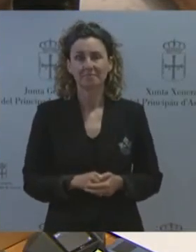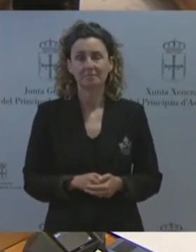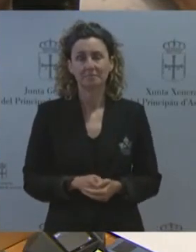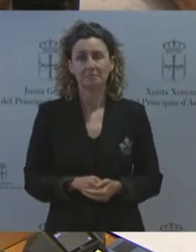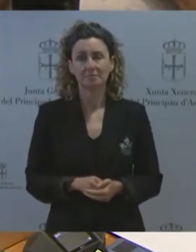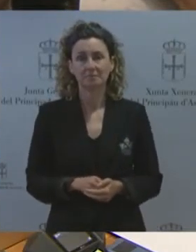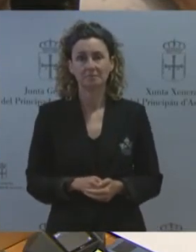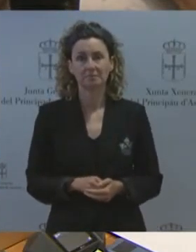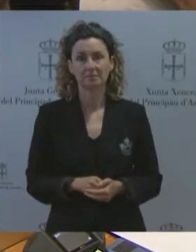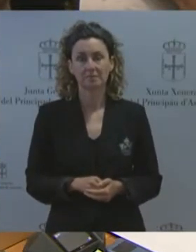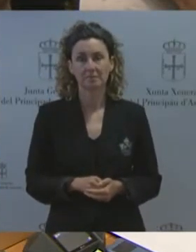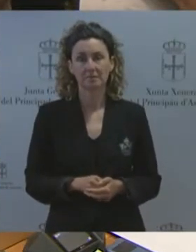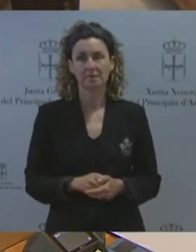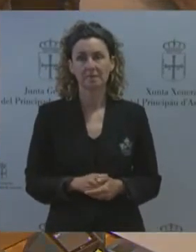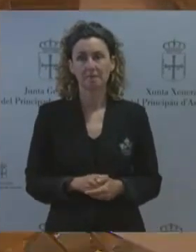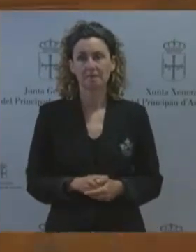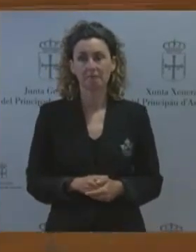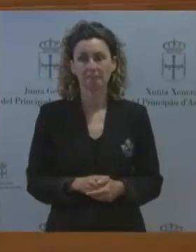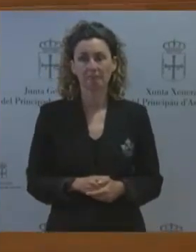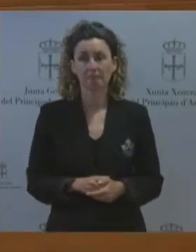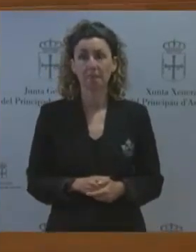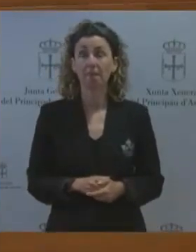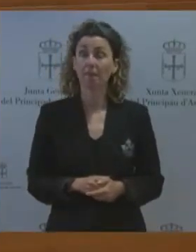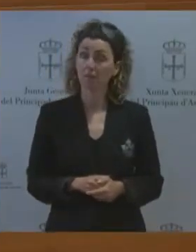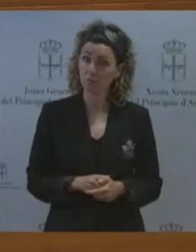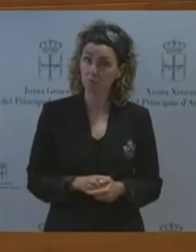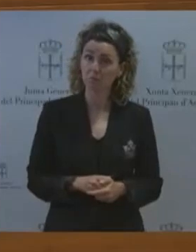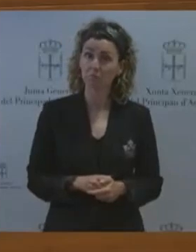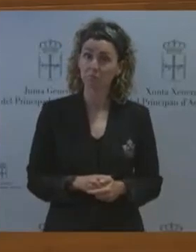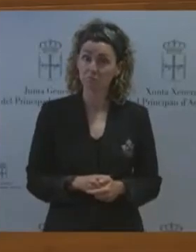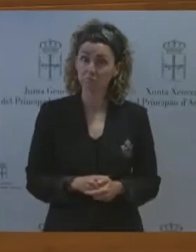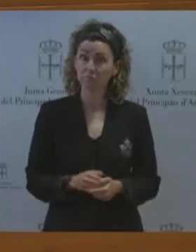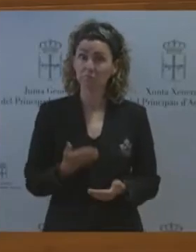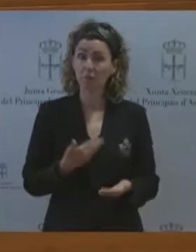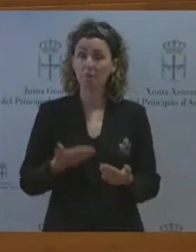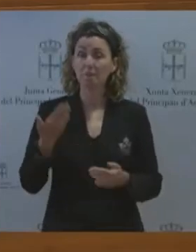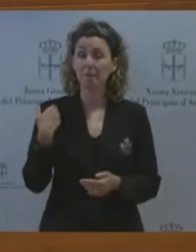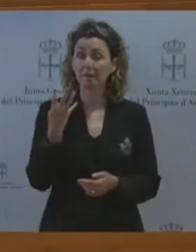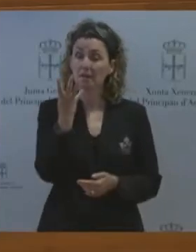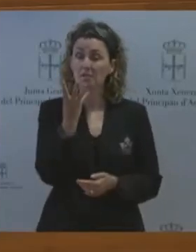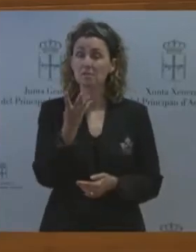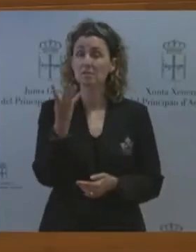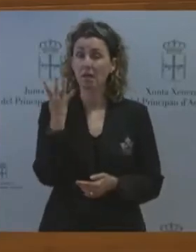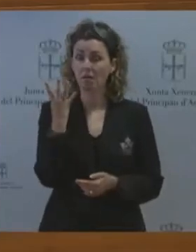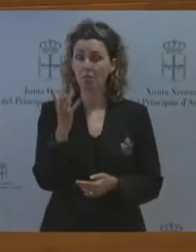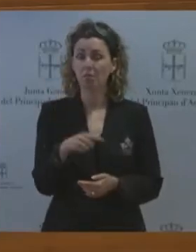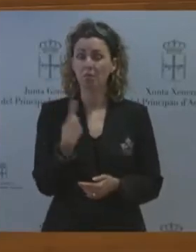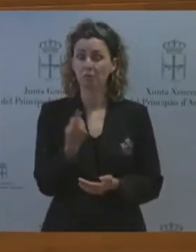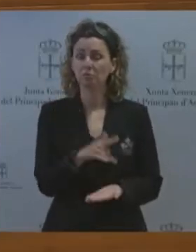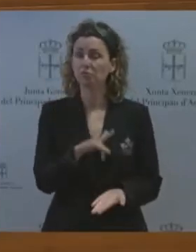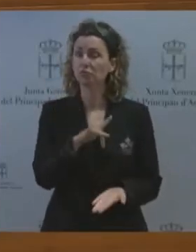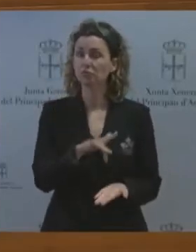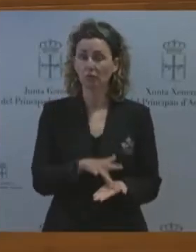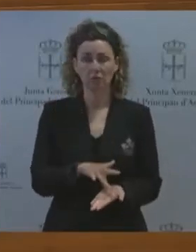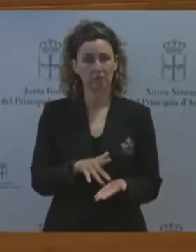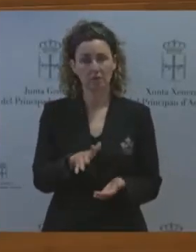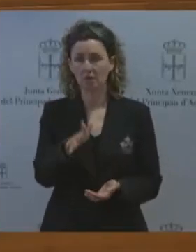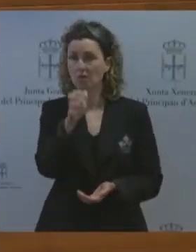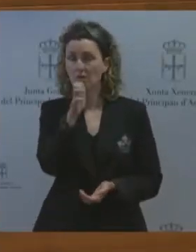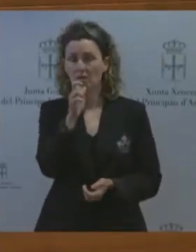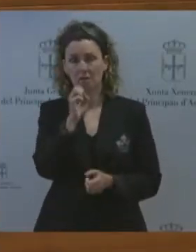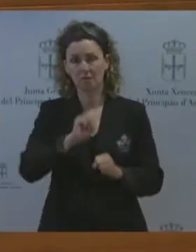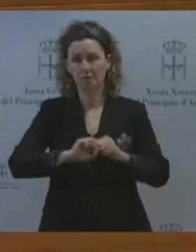y es cierto que la pasada legislatura hemos tenido que pasar por el terrible trance de la pandemia pero ello no